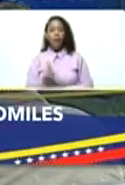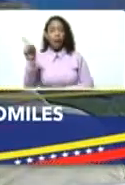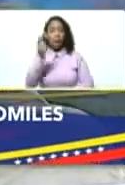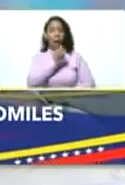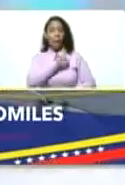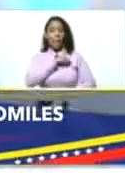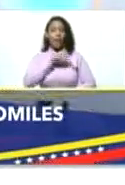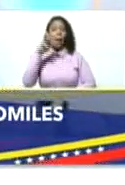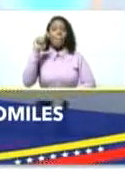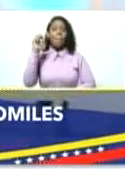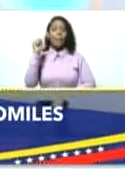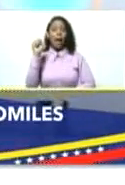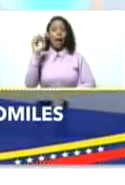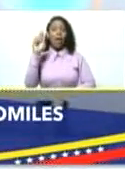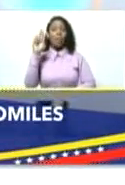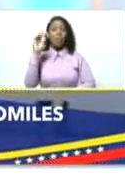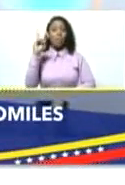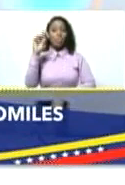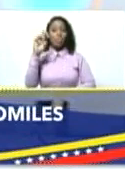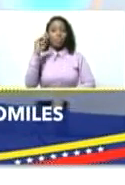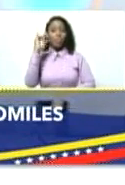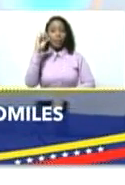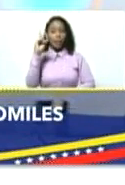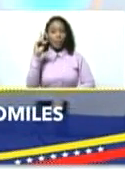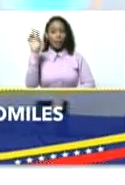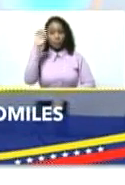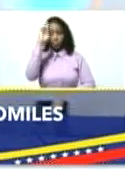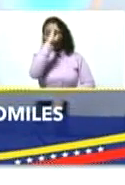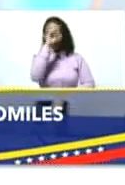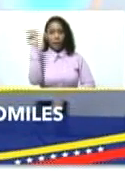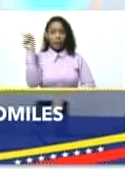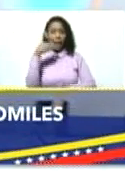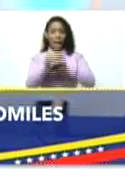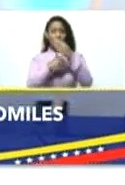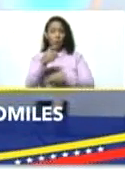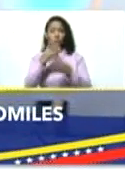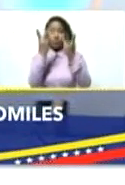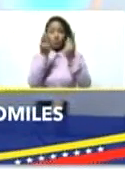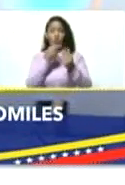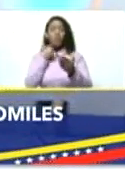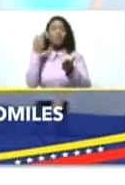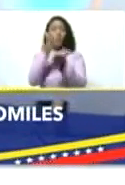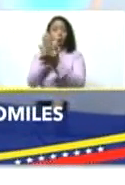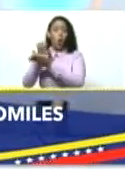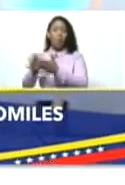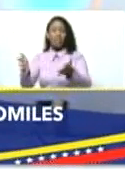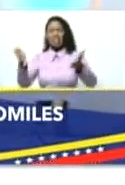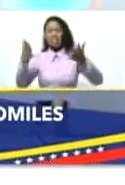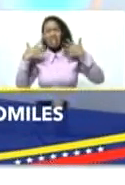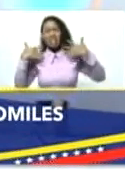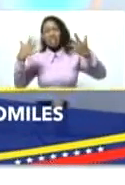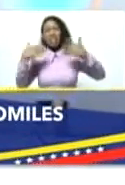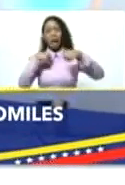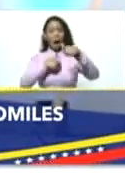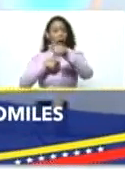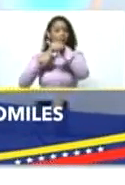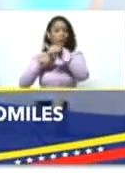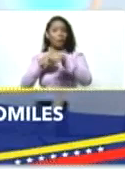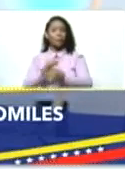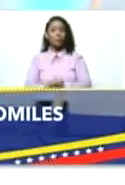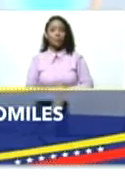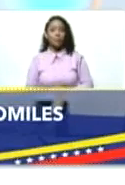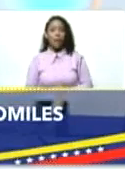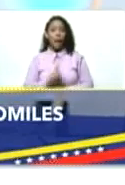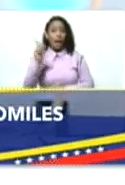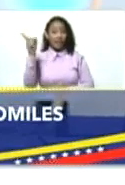Madrid, la comunidad de Madrid encabezó el número de fallecidos por ola de calor. Si es una